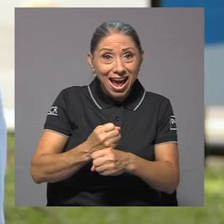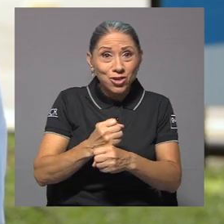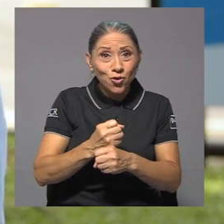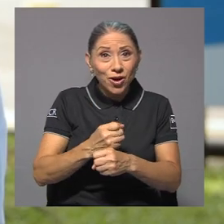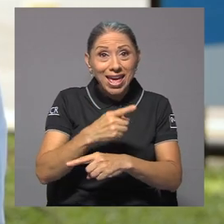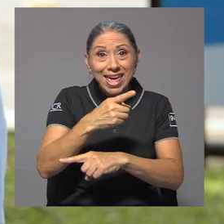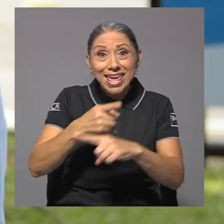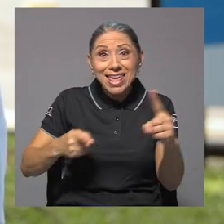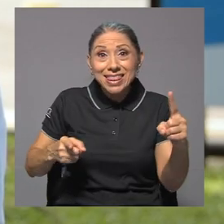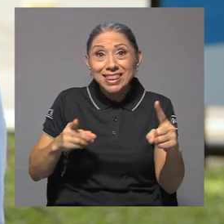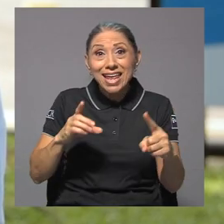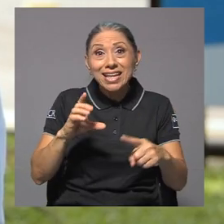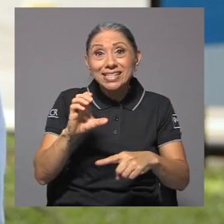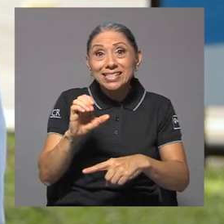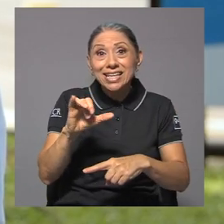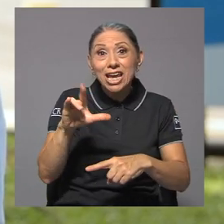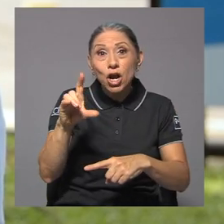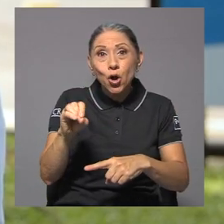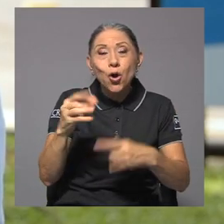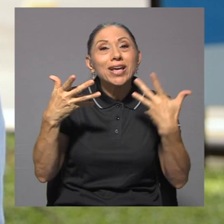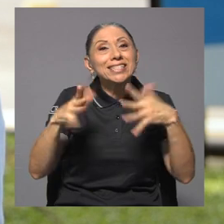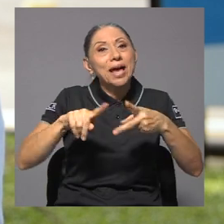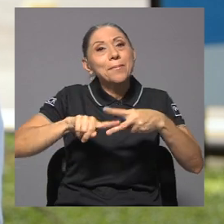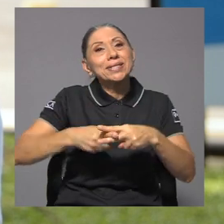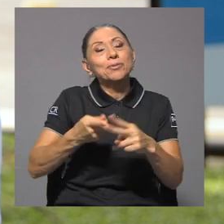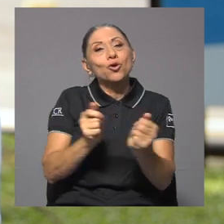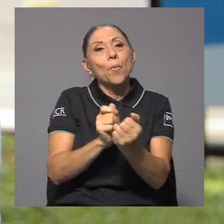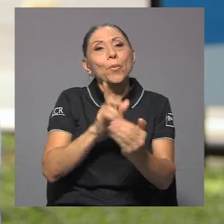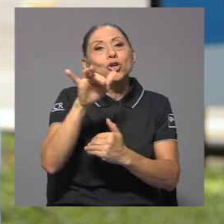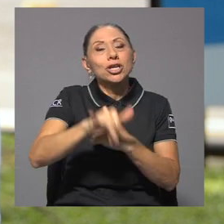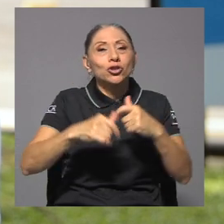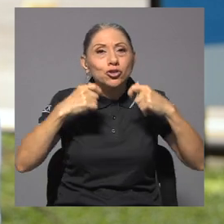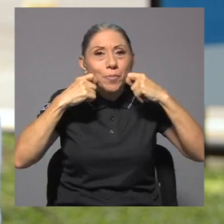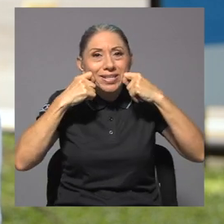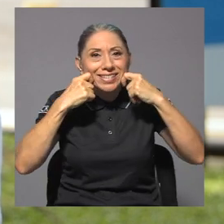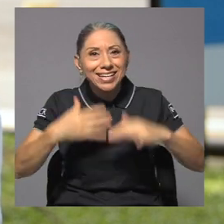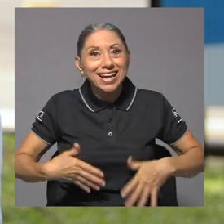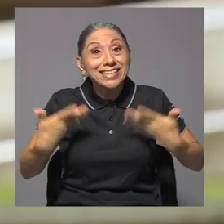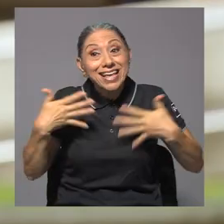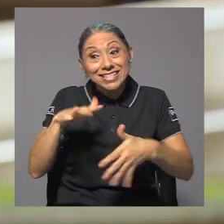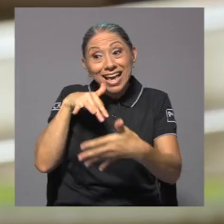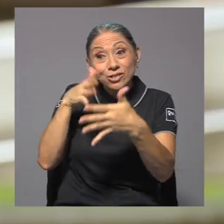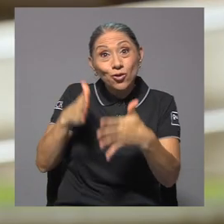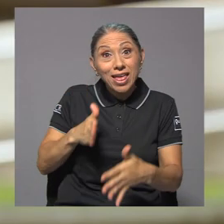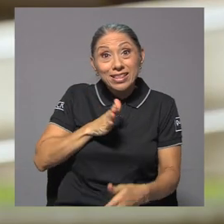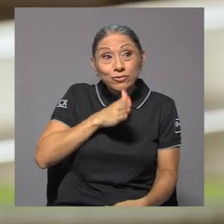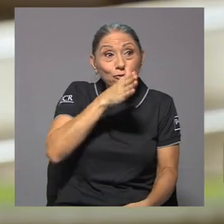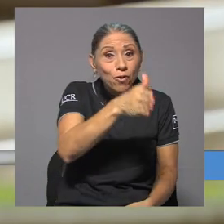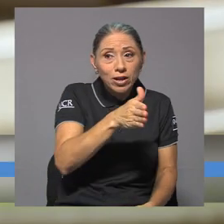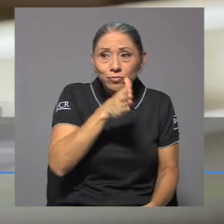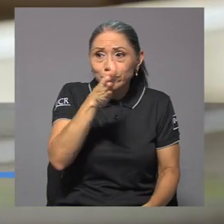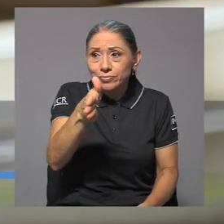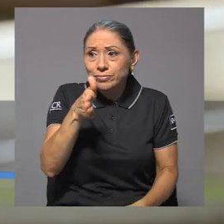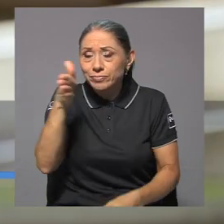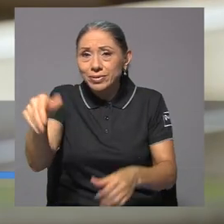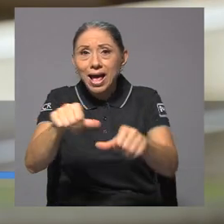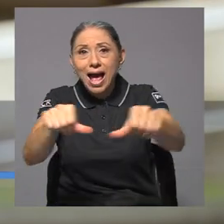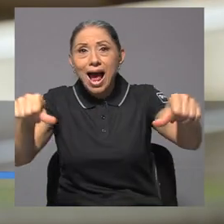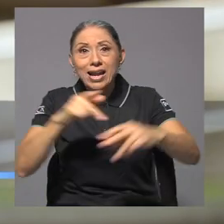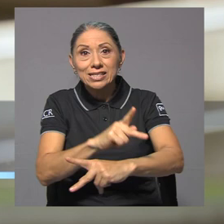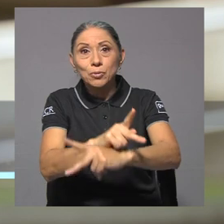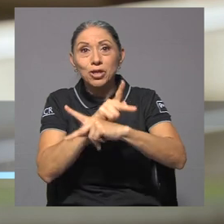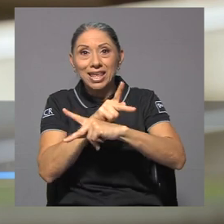año ya iniciamos con proyectos presenciales, ya los estudiantes fueron a las áreas protegidas en las cuales nosotros